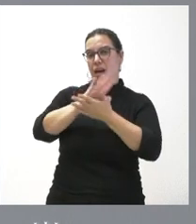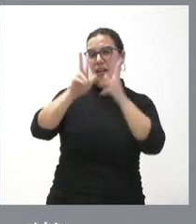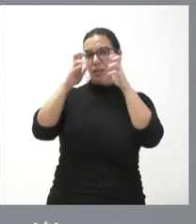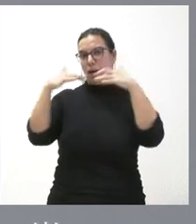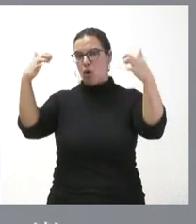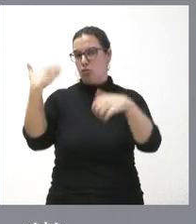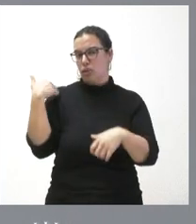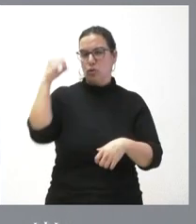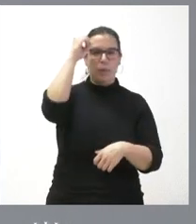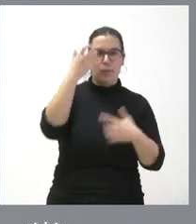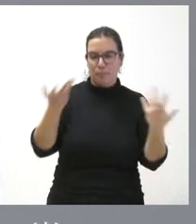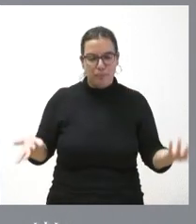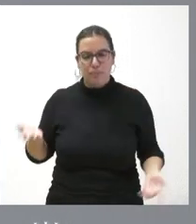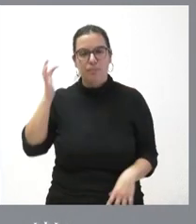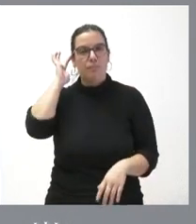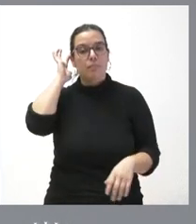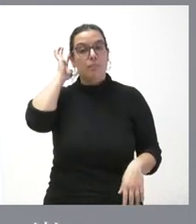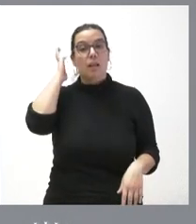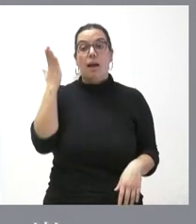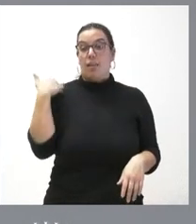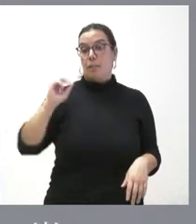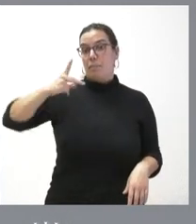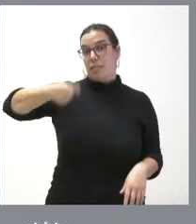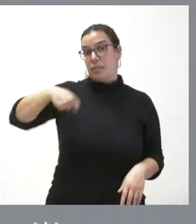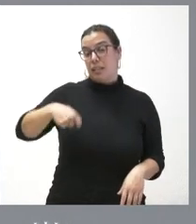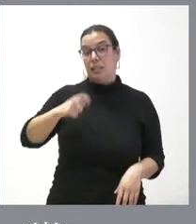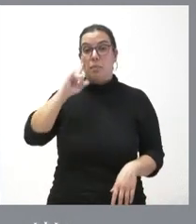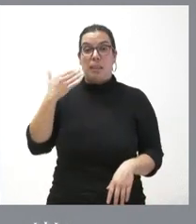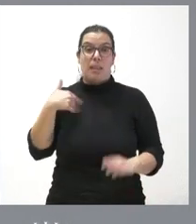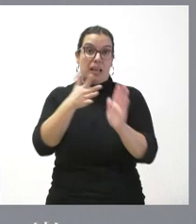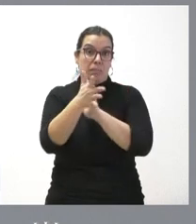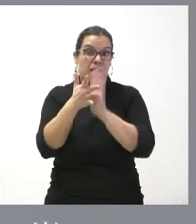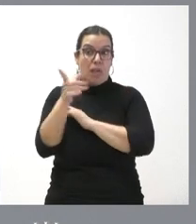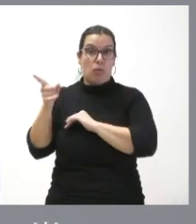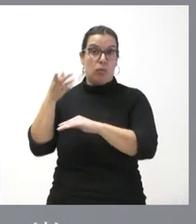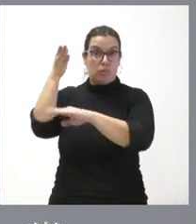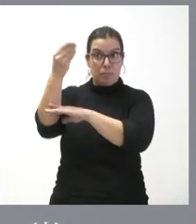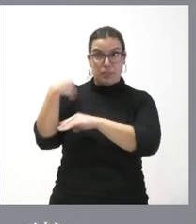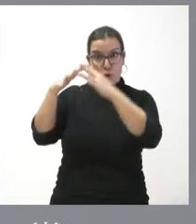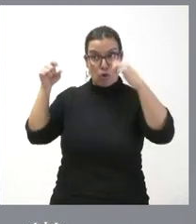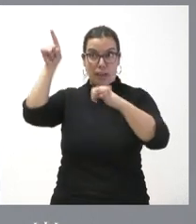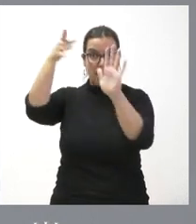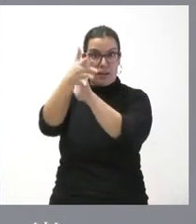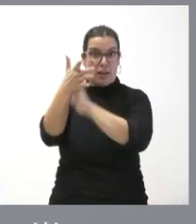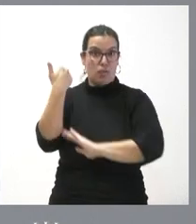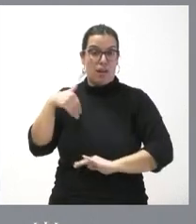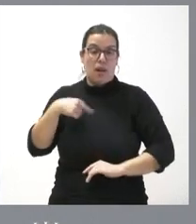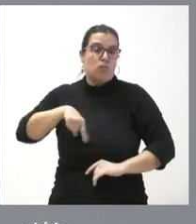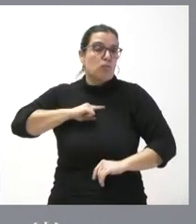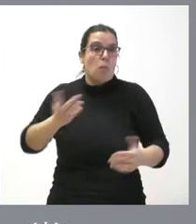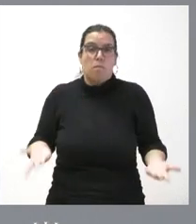cuál es nuestra opinión bueno ayer el vicepresidente creo que dio explicaciones donde tiene que darlas que es en el propio Pleno de las Cortes de Castilla y nosotros poco más